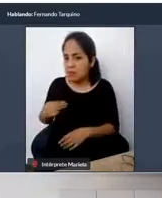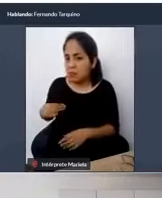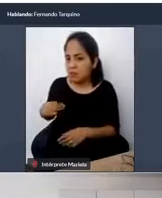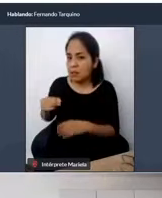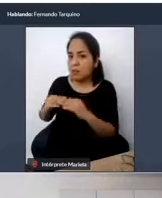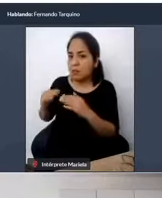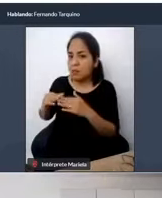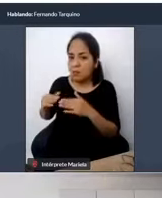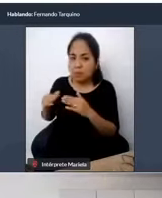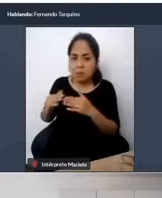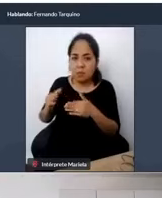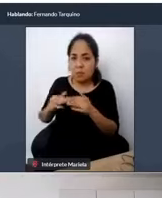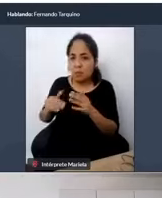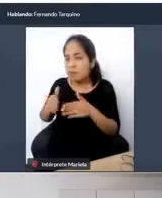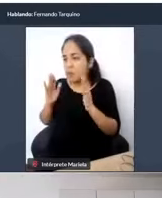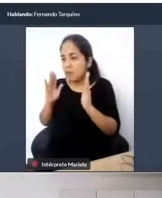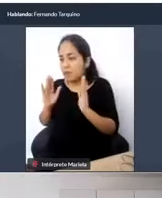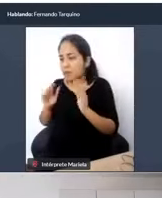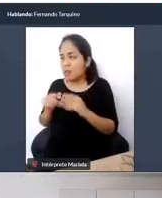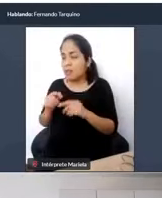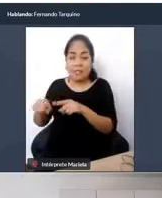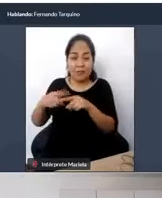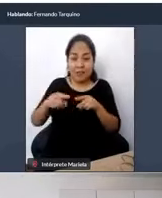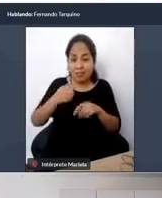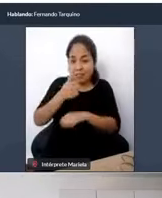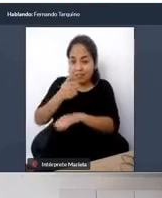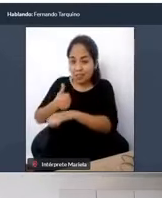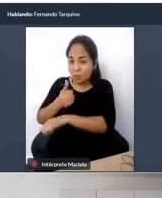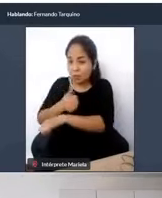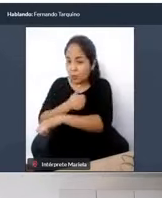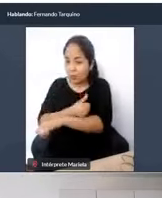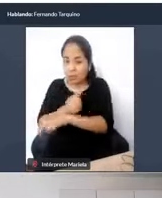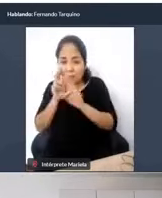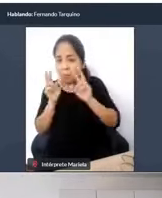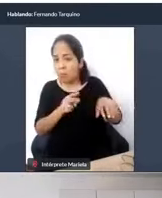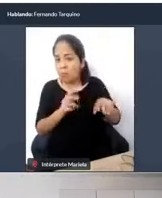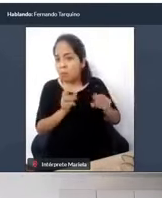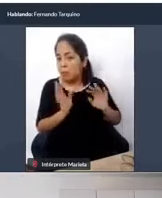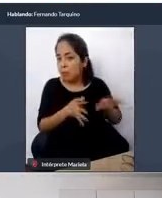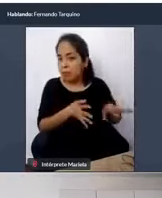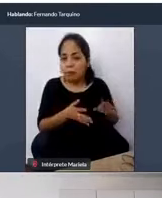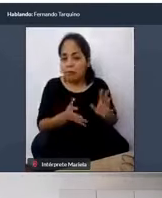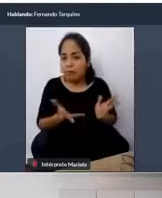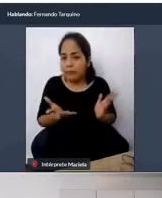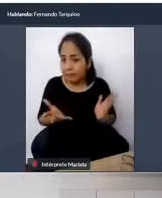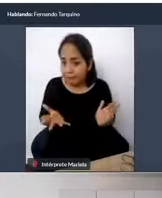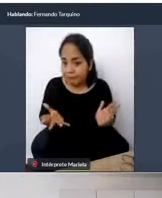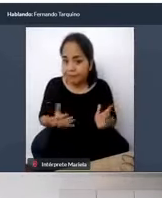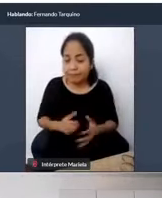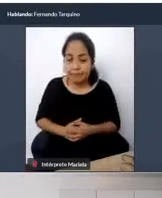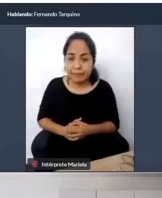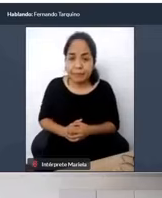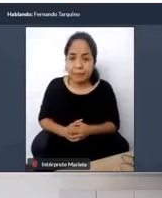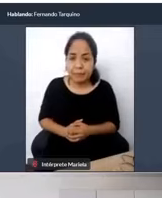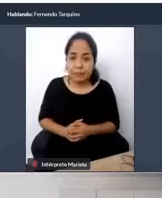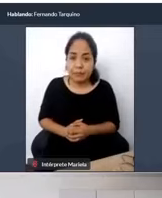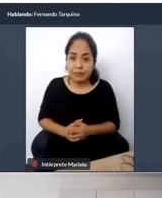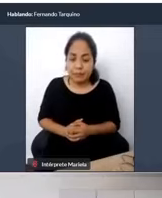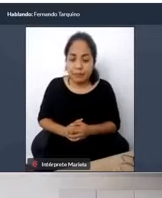y mucho menos las autoridades de las ciudades que nos estuvieran viendo en el momento entonces